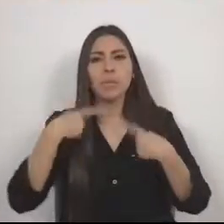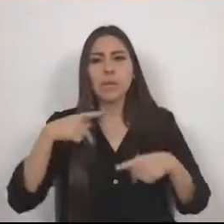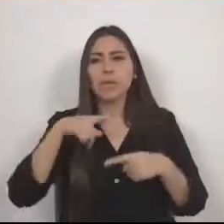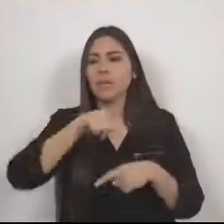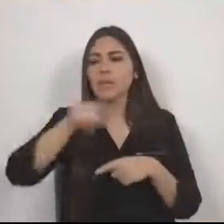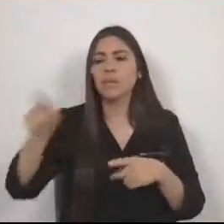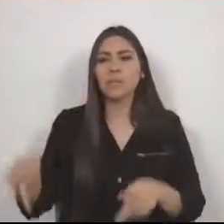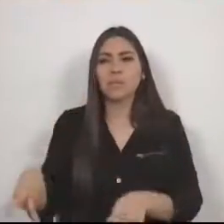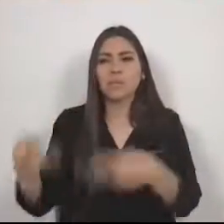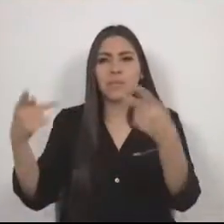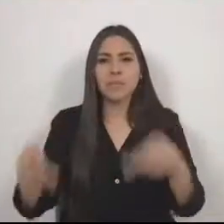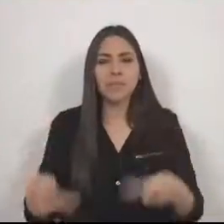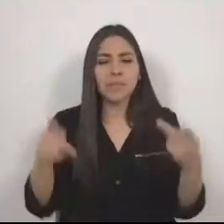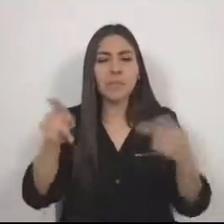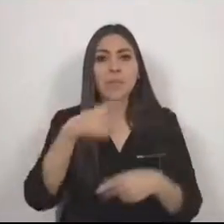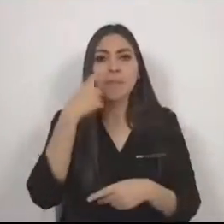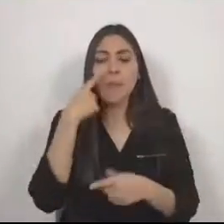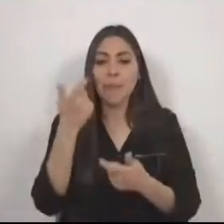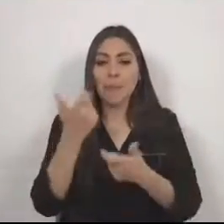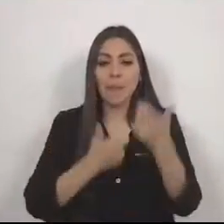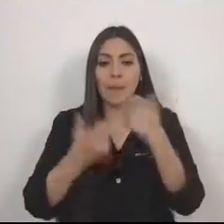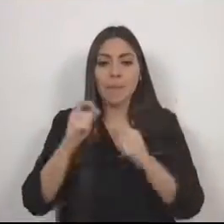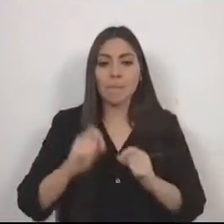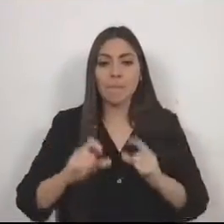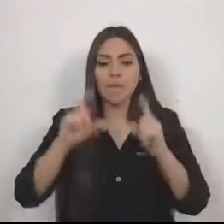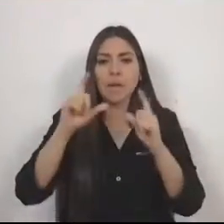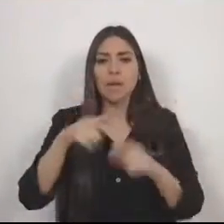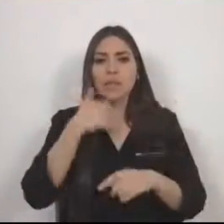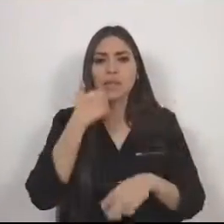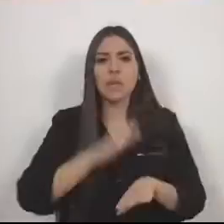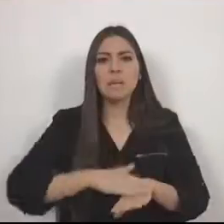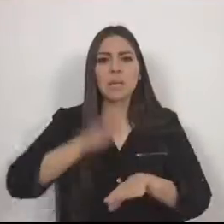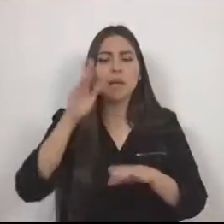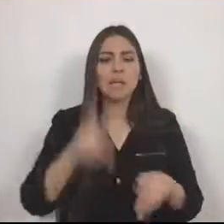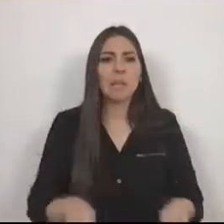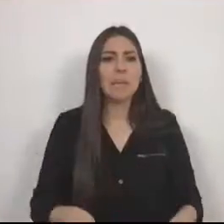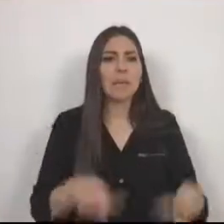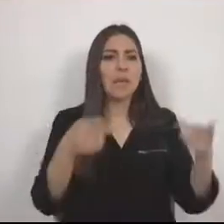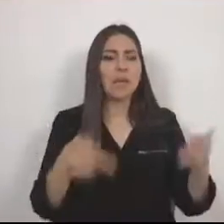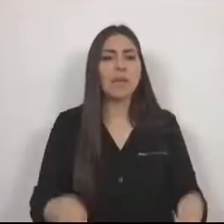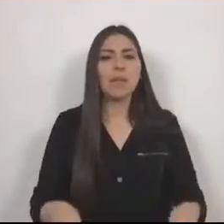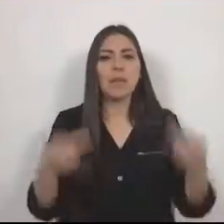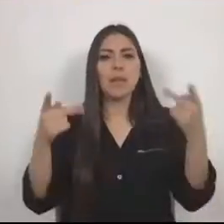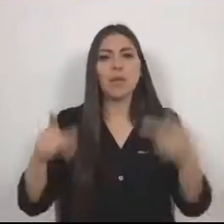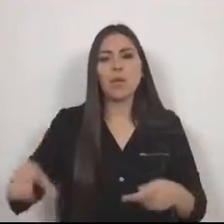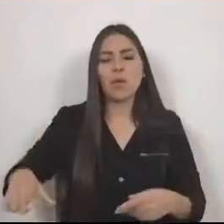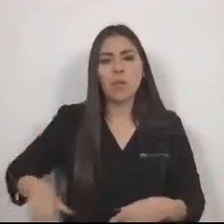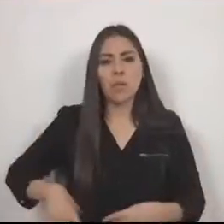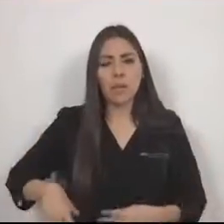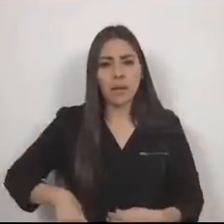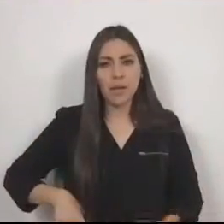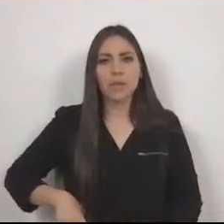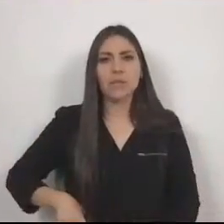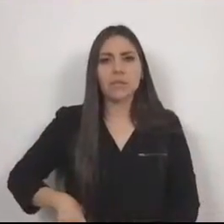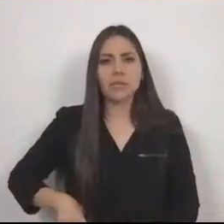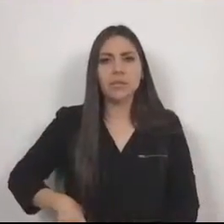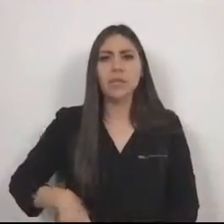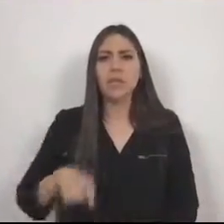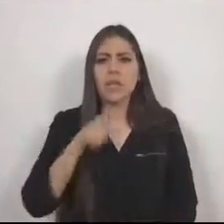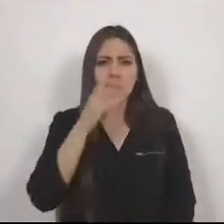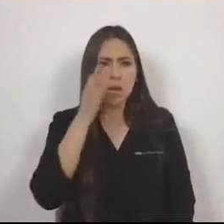incrementar sus ingresos apuestan por venderle al gobierno, incluso a crédito